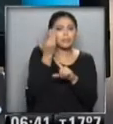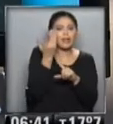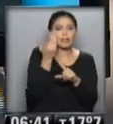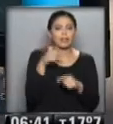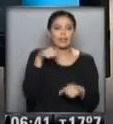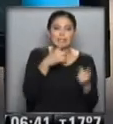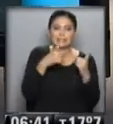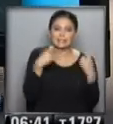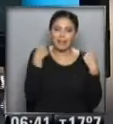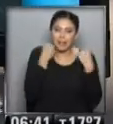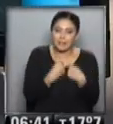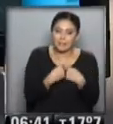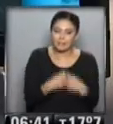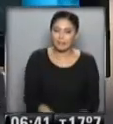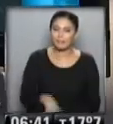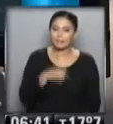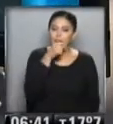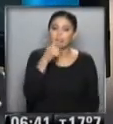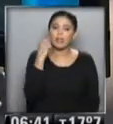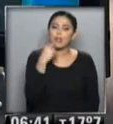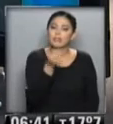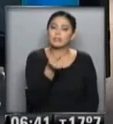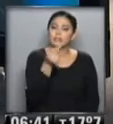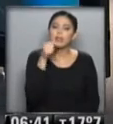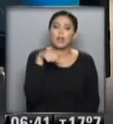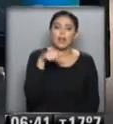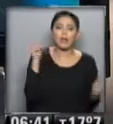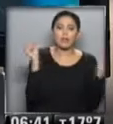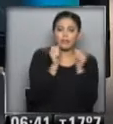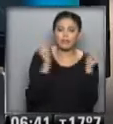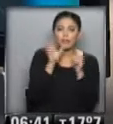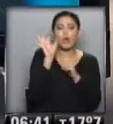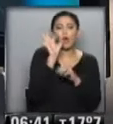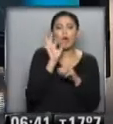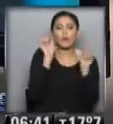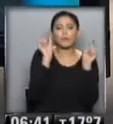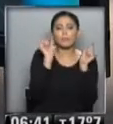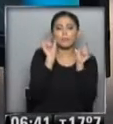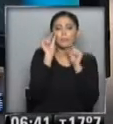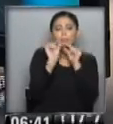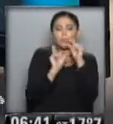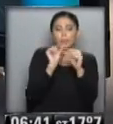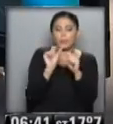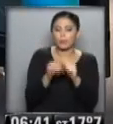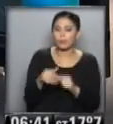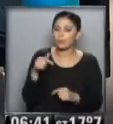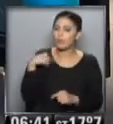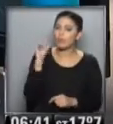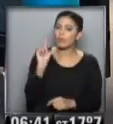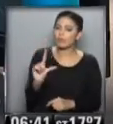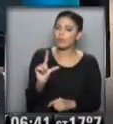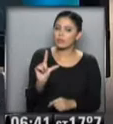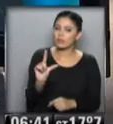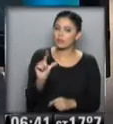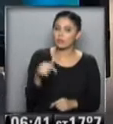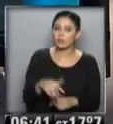libio... ...y vamos a tener amplitud térmica... la mañana y la tarde o viene el frío frío... ...¿vos me decís en estos días hasta el fin de semana? ...no, digo a partir de lunes que baja